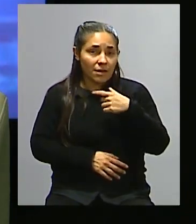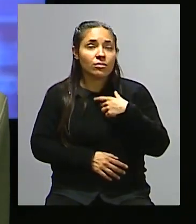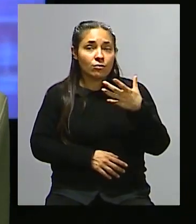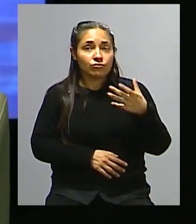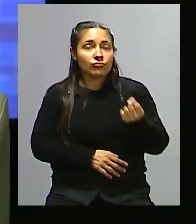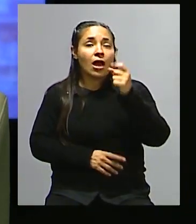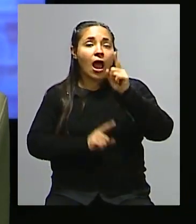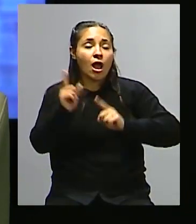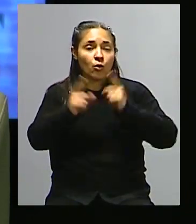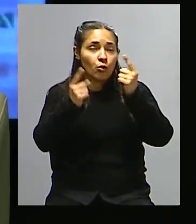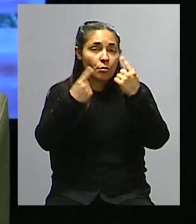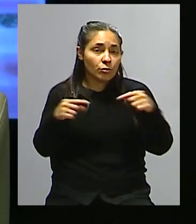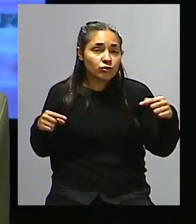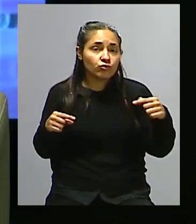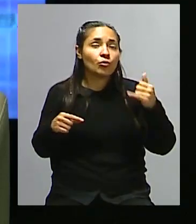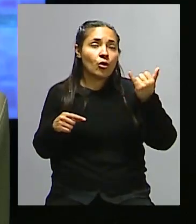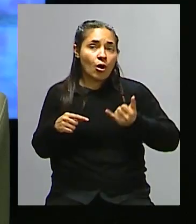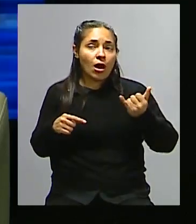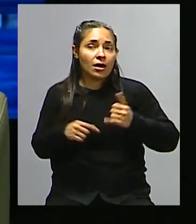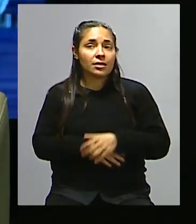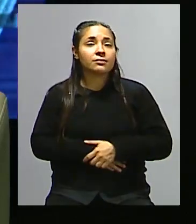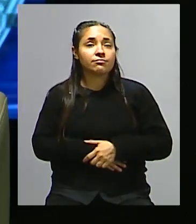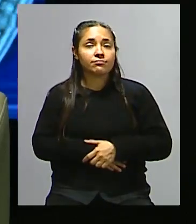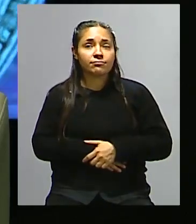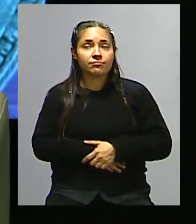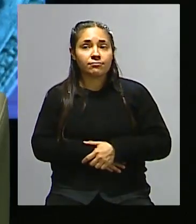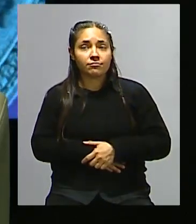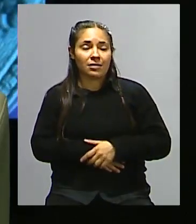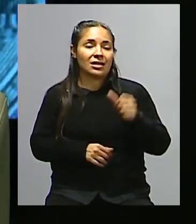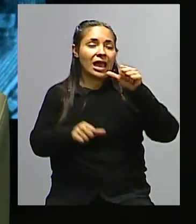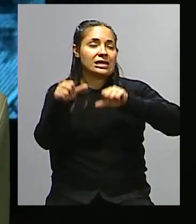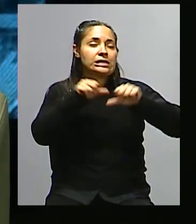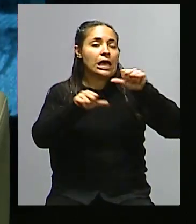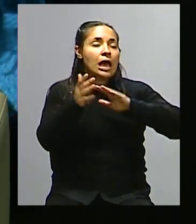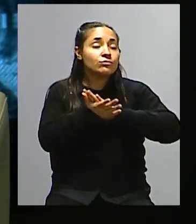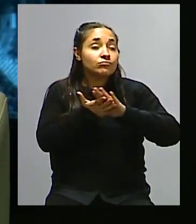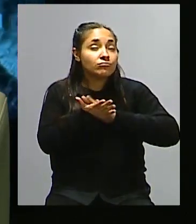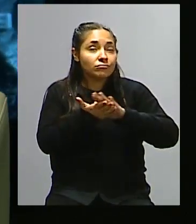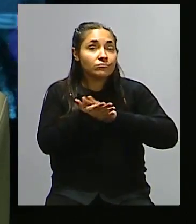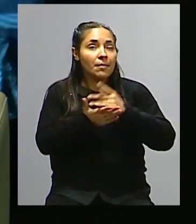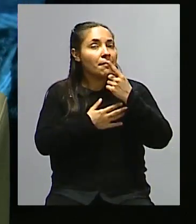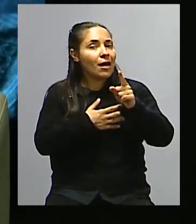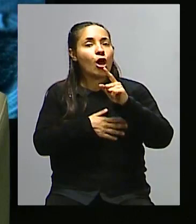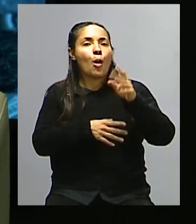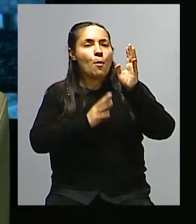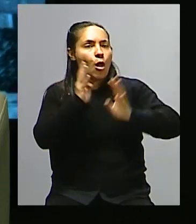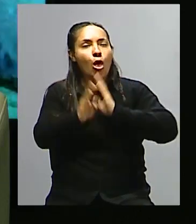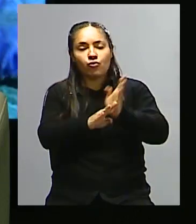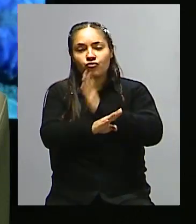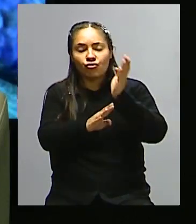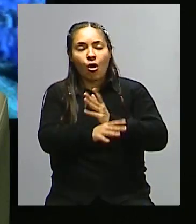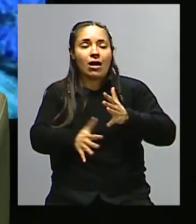producir algunos insumos de baja incidencia en los sistemas, pero la verdad que la producción no es una producción